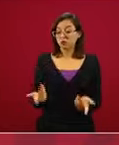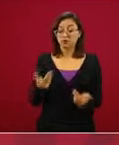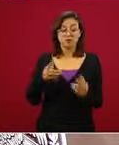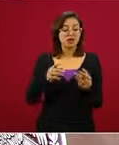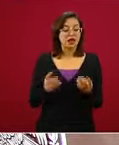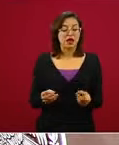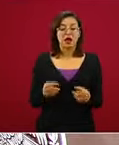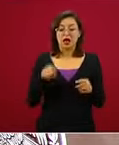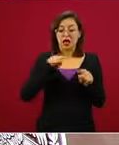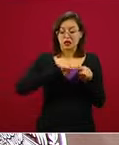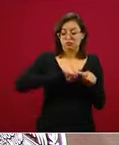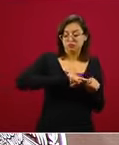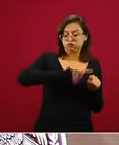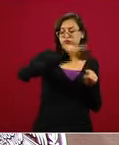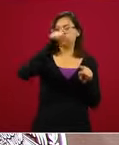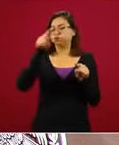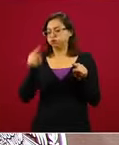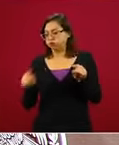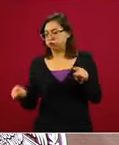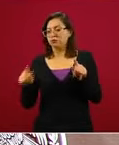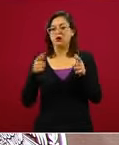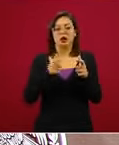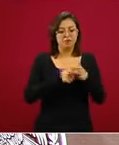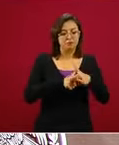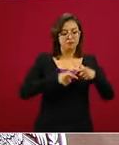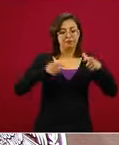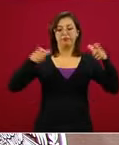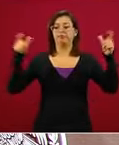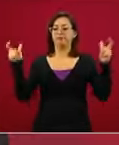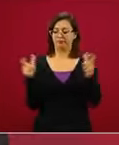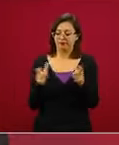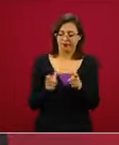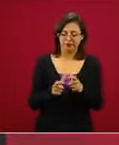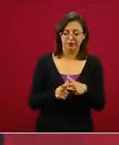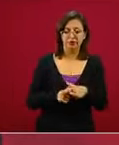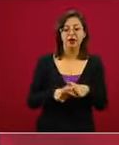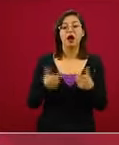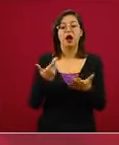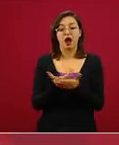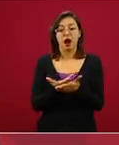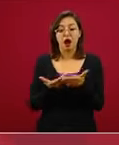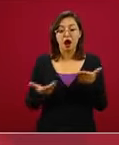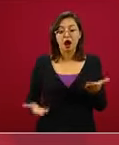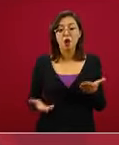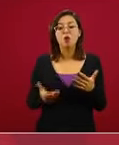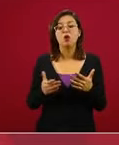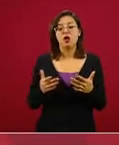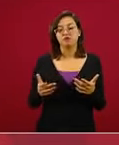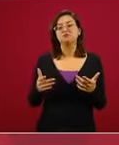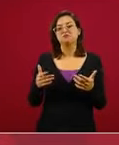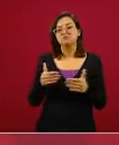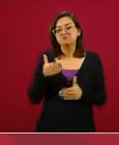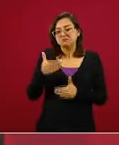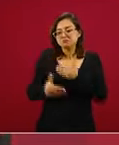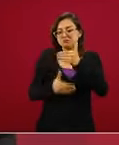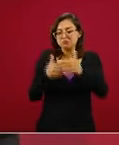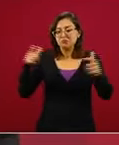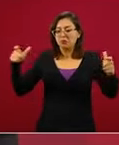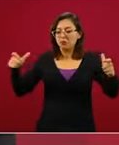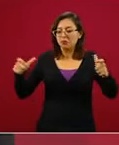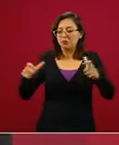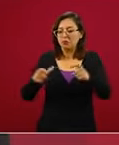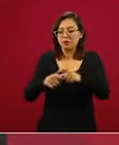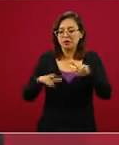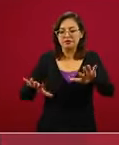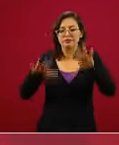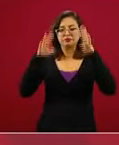de la curva de la epidemia pero que también nos pone en la posibilidad de un descenso más rápido y que estoy seguro